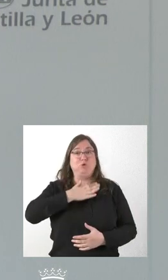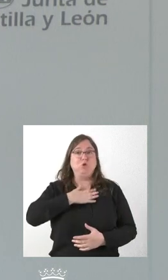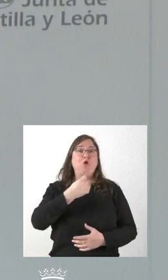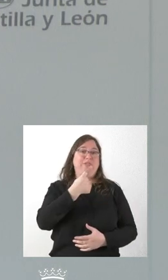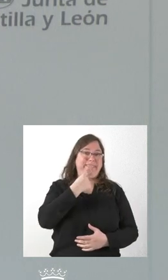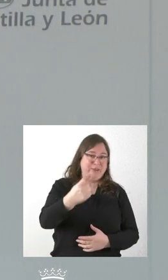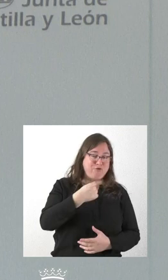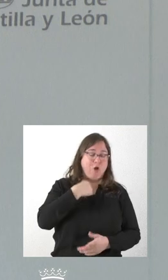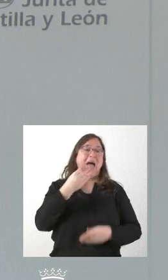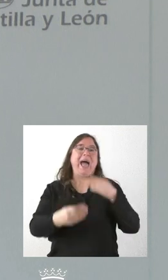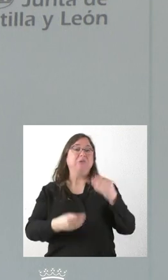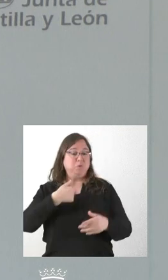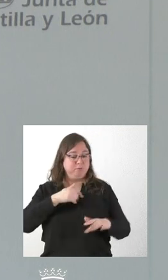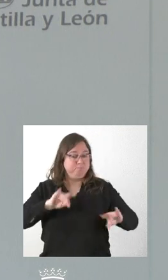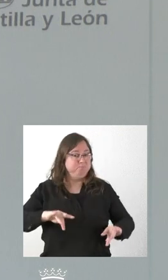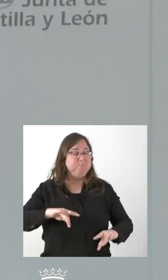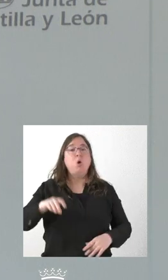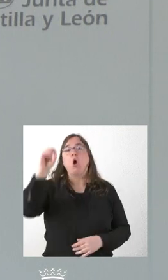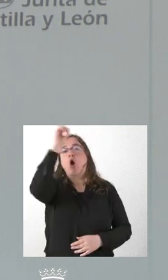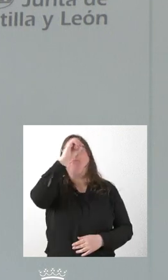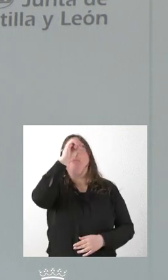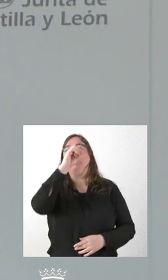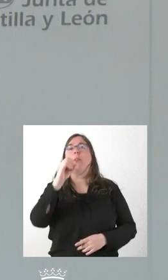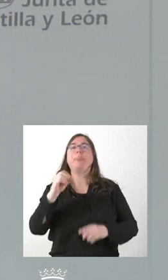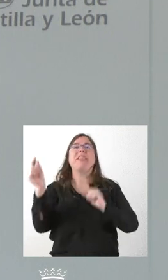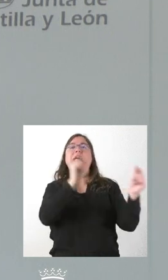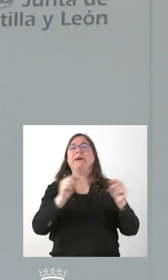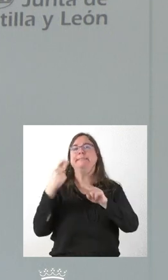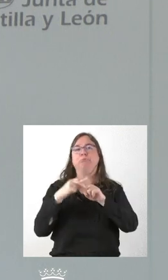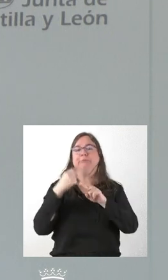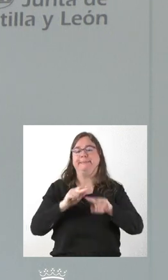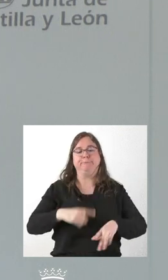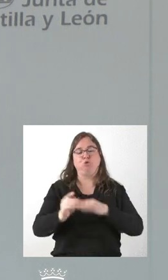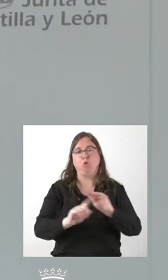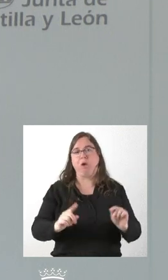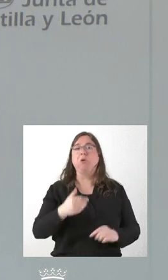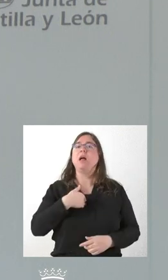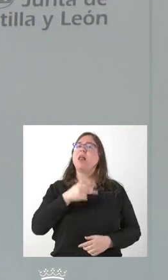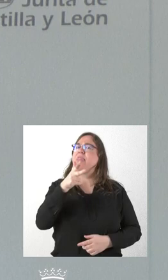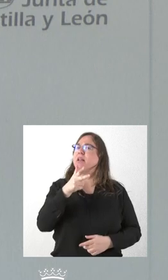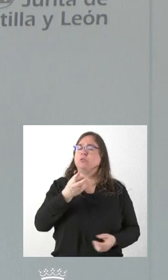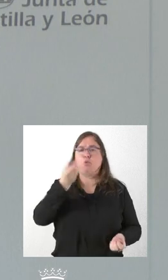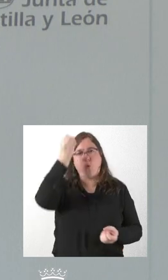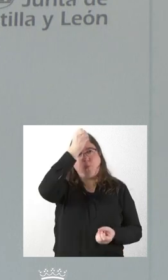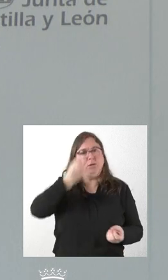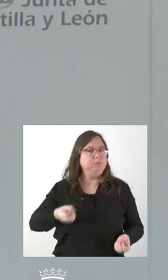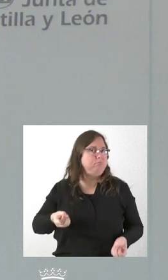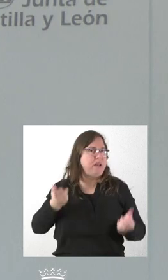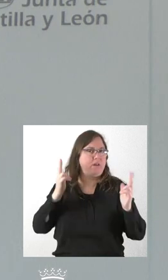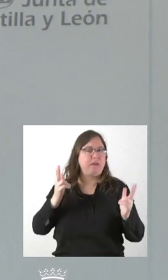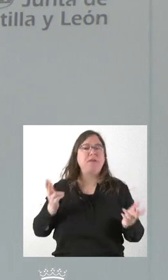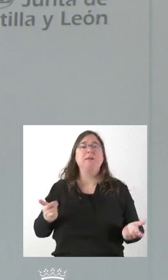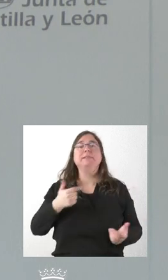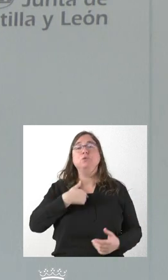hago, pues, no suelo valorar lo que es un debate político, tiene su derecho a decir y opinar lo que quiera. A mí me parece que